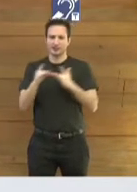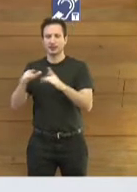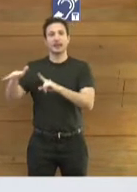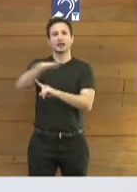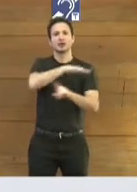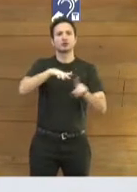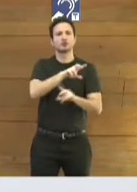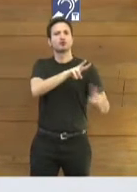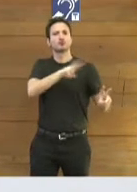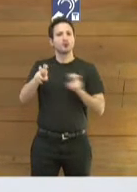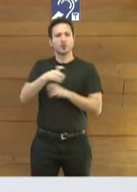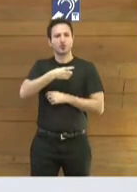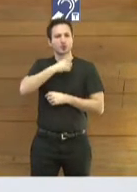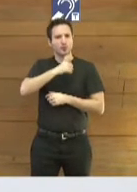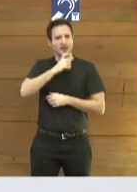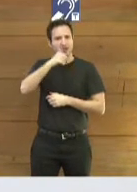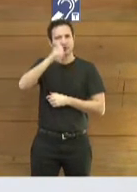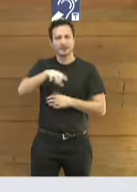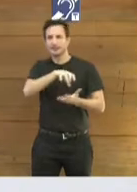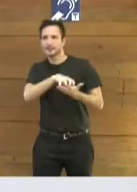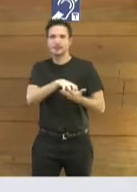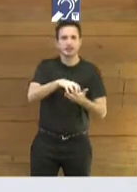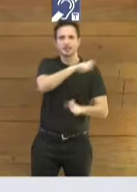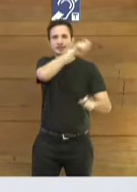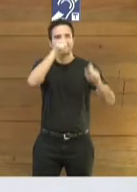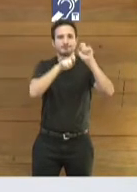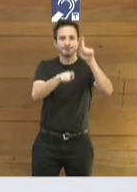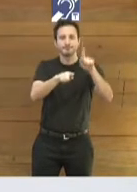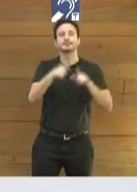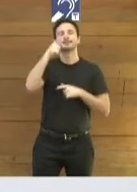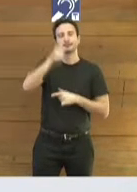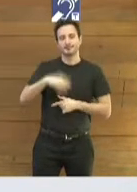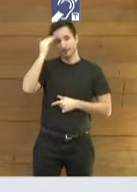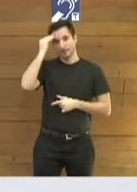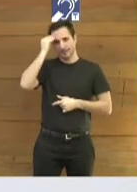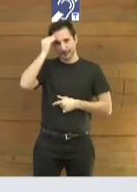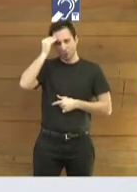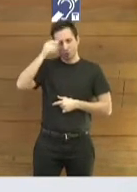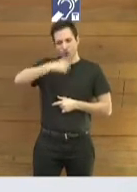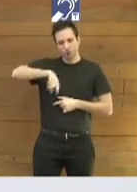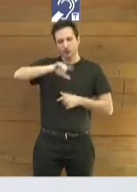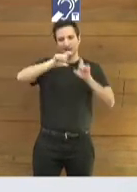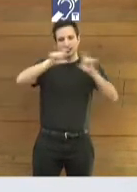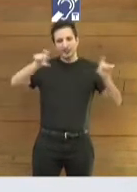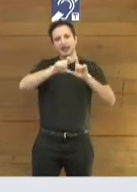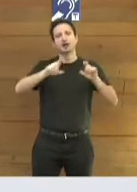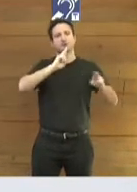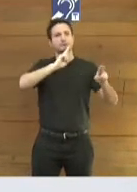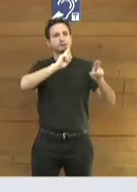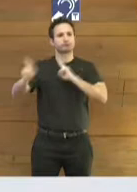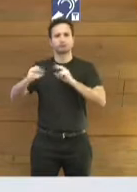difícil, impredecible y creemos que estamos respondiendo a la altura de lo esperado.